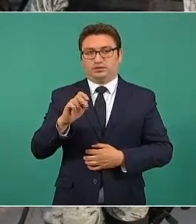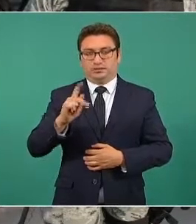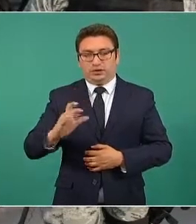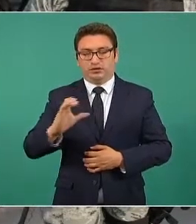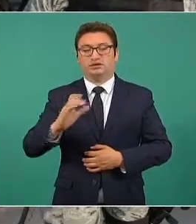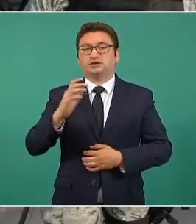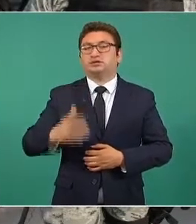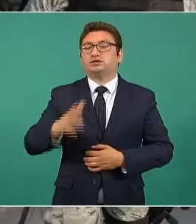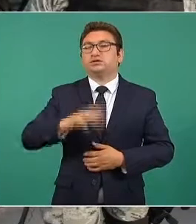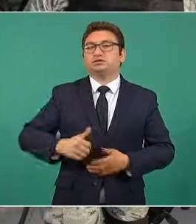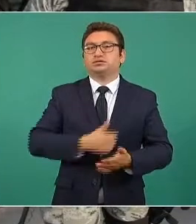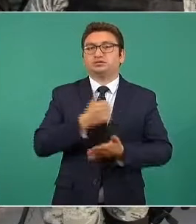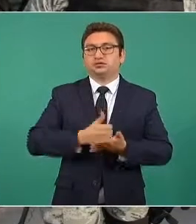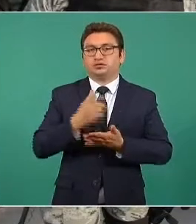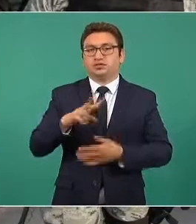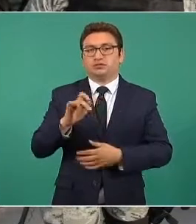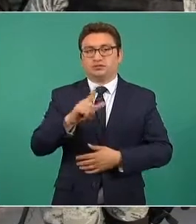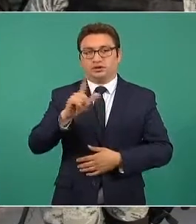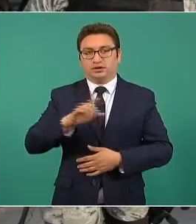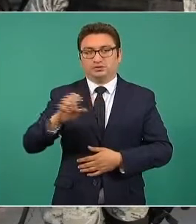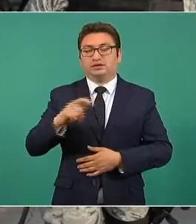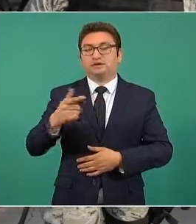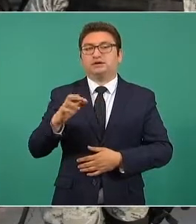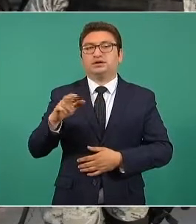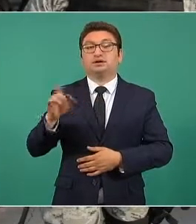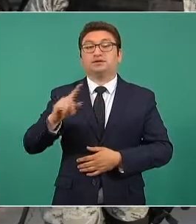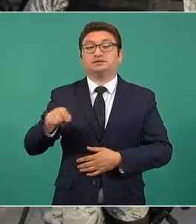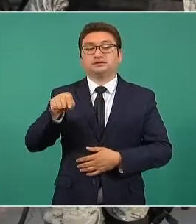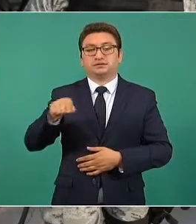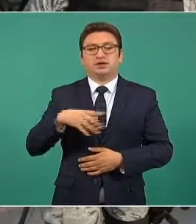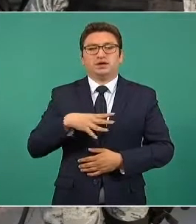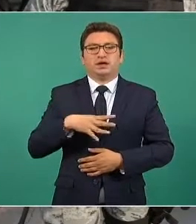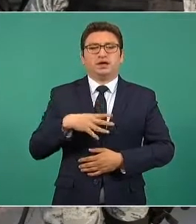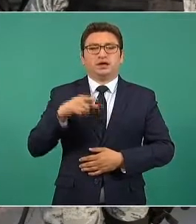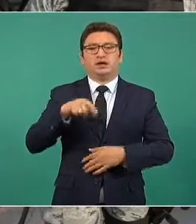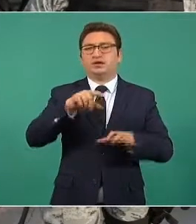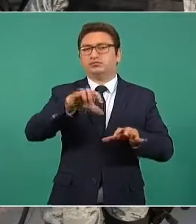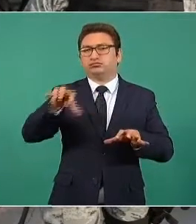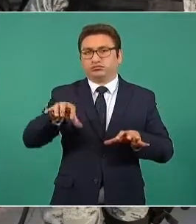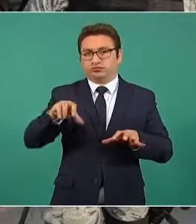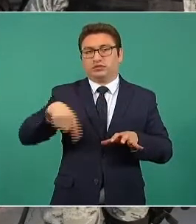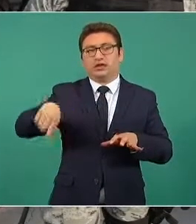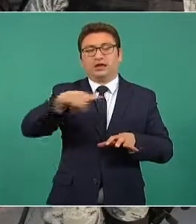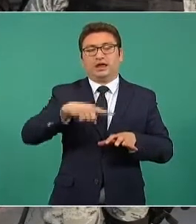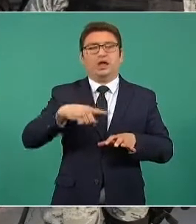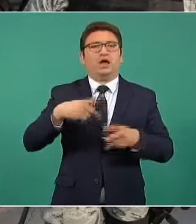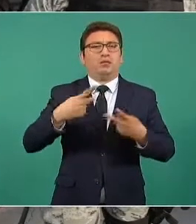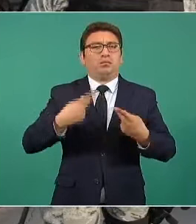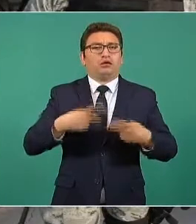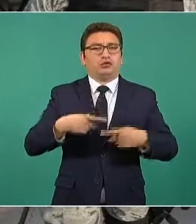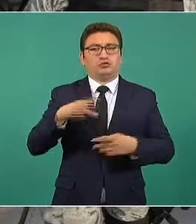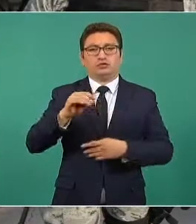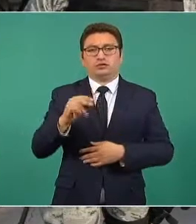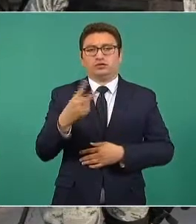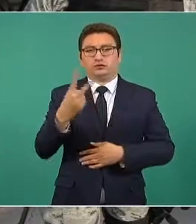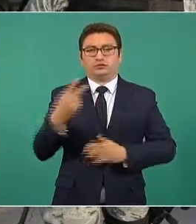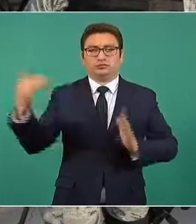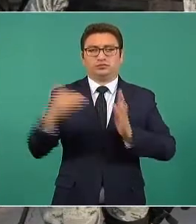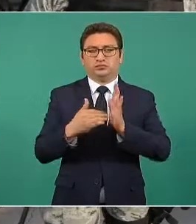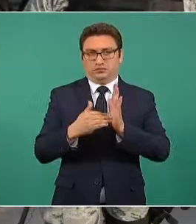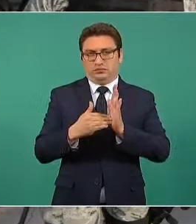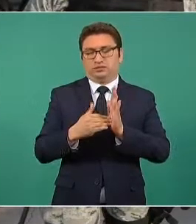Ciudad Valle, Zongolica y Jerez. De esa fuerza, desplegados 92 mil